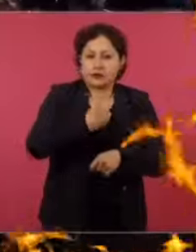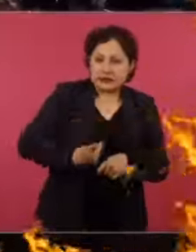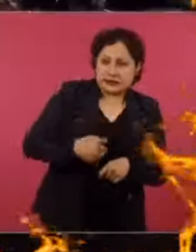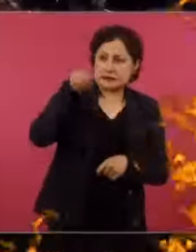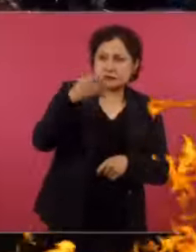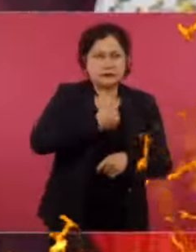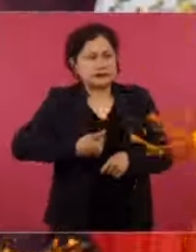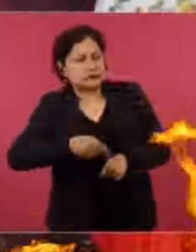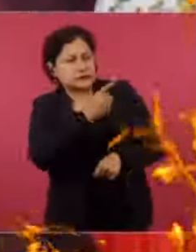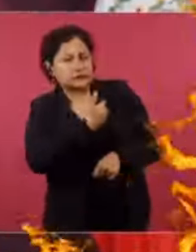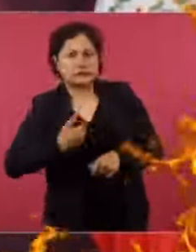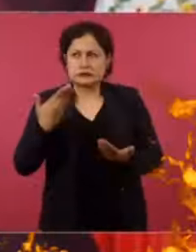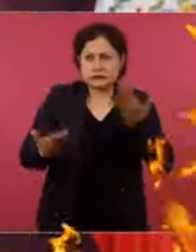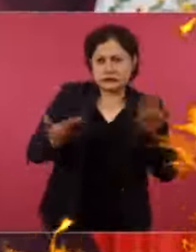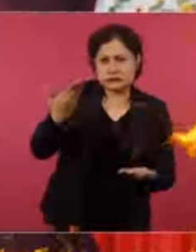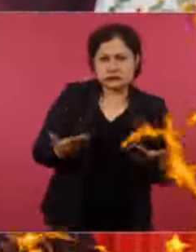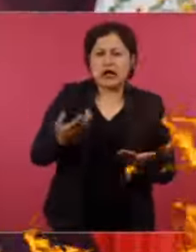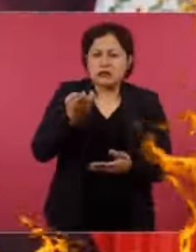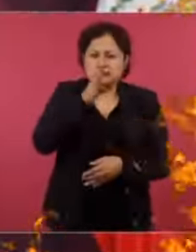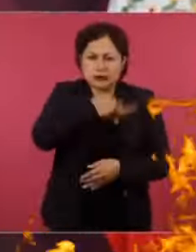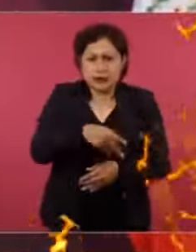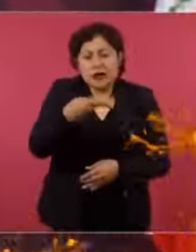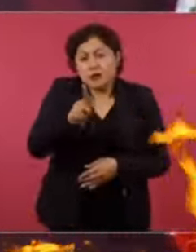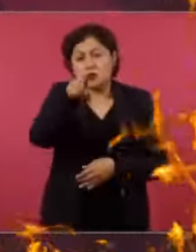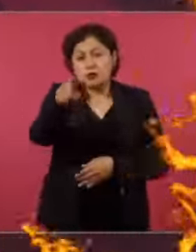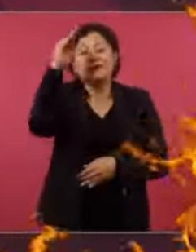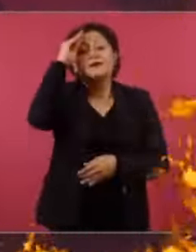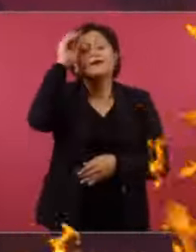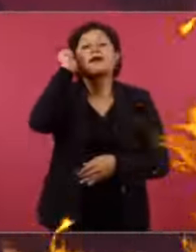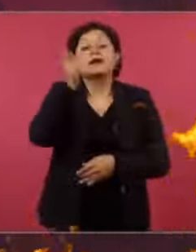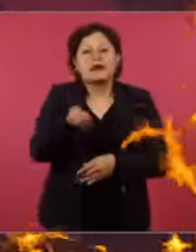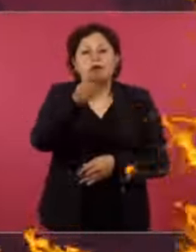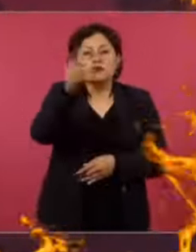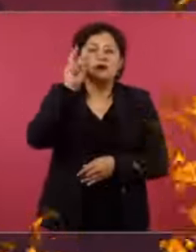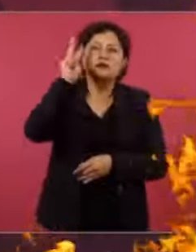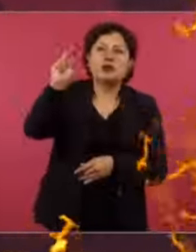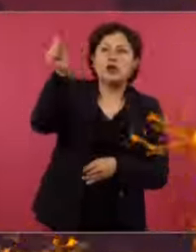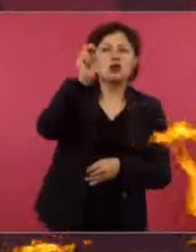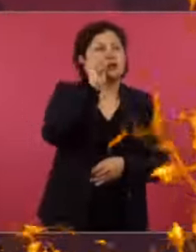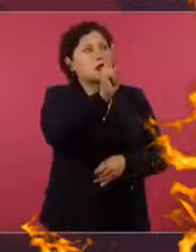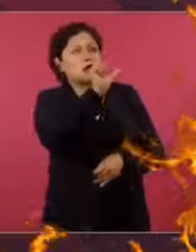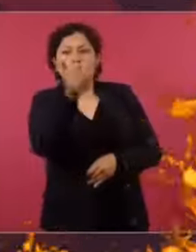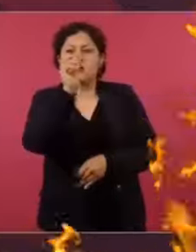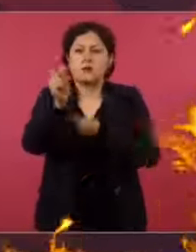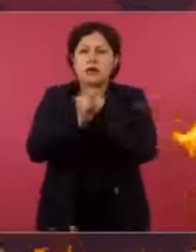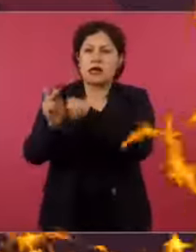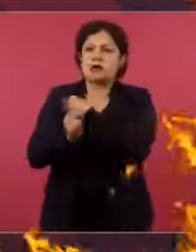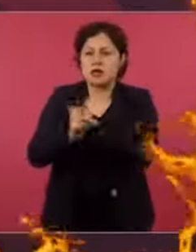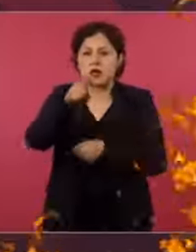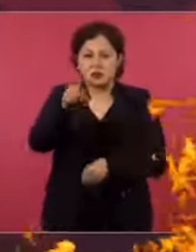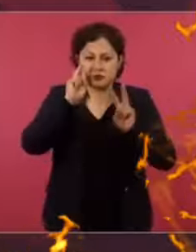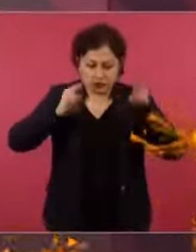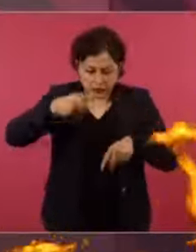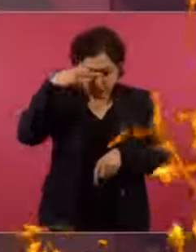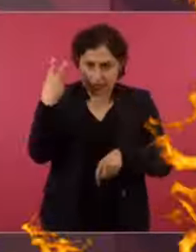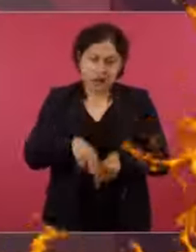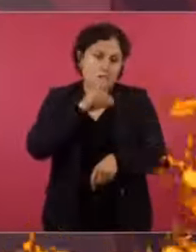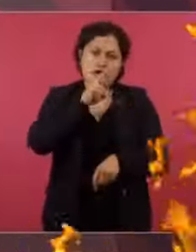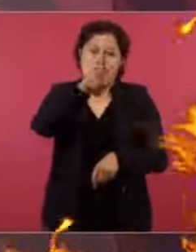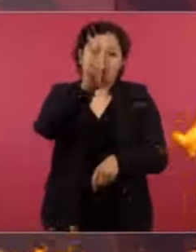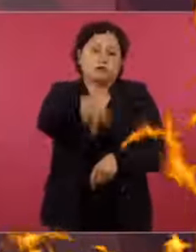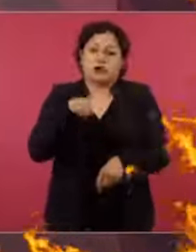pónganse a pensar cómo están los otros países. México es de lo mejor. Ofrezco disculpas a todos los países, hermano.